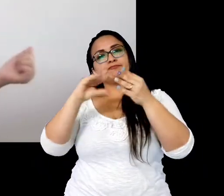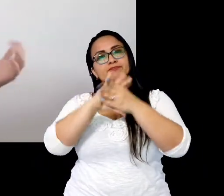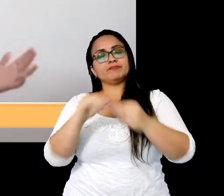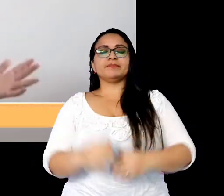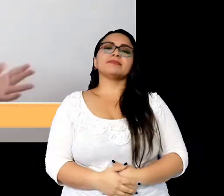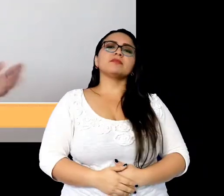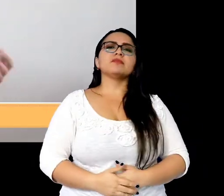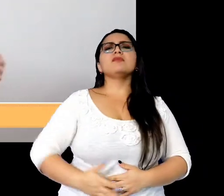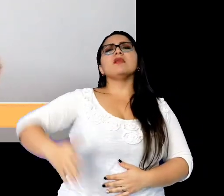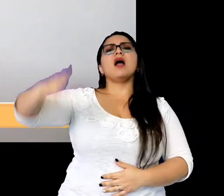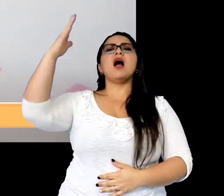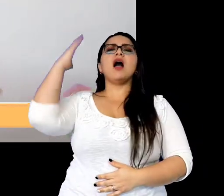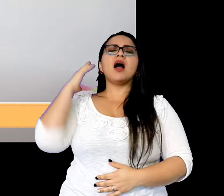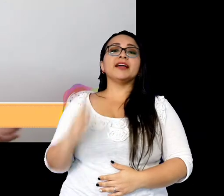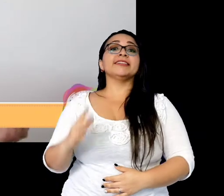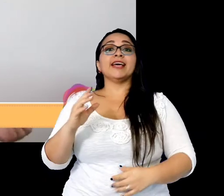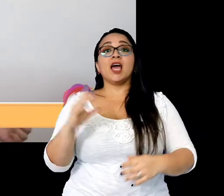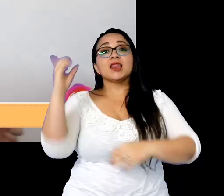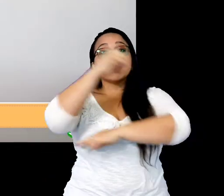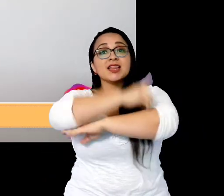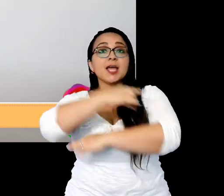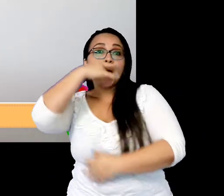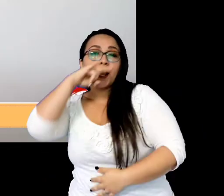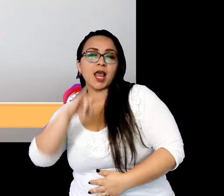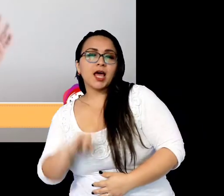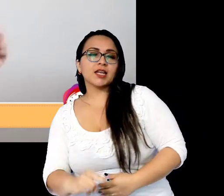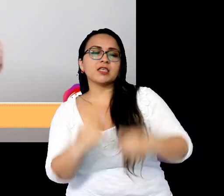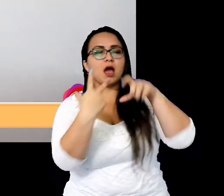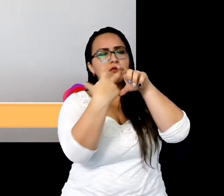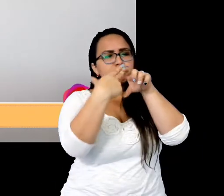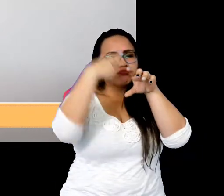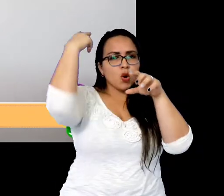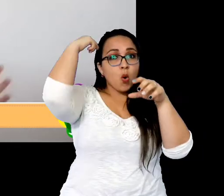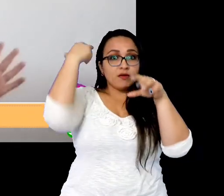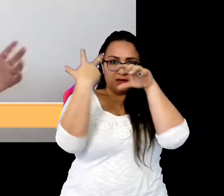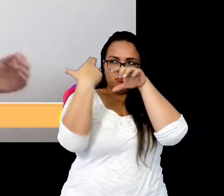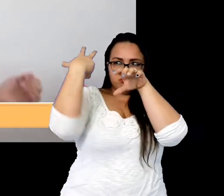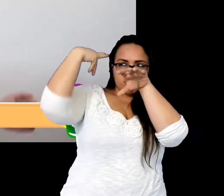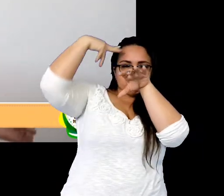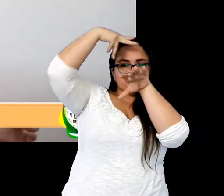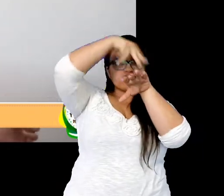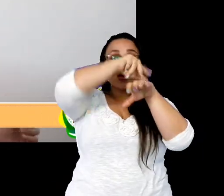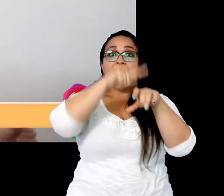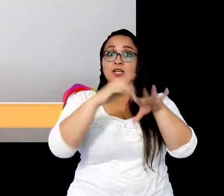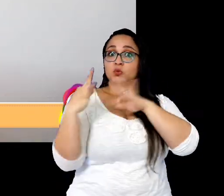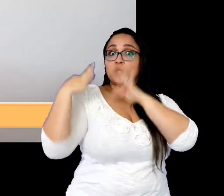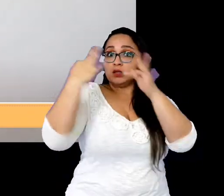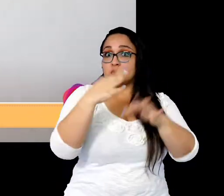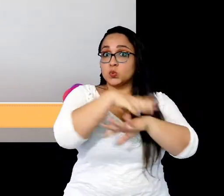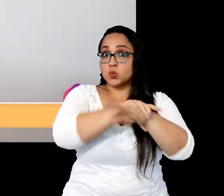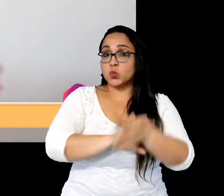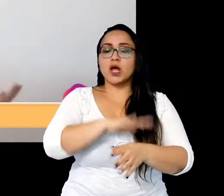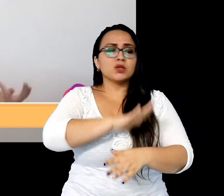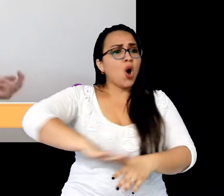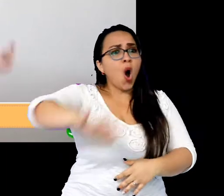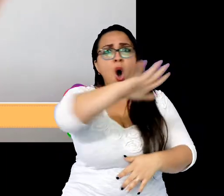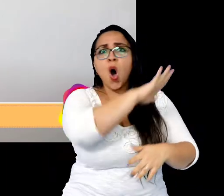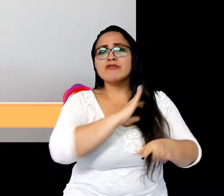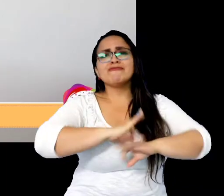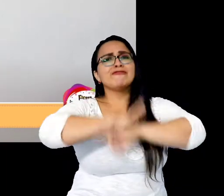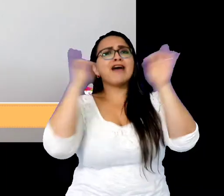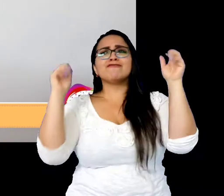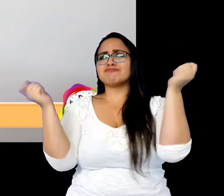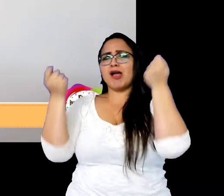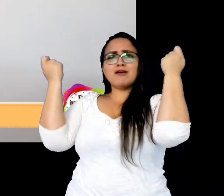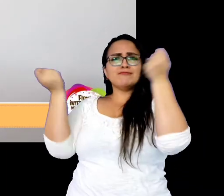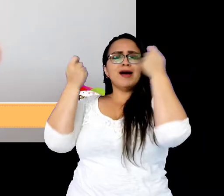ceremonia del corte del cabello de la niña, una tradición guna, todos estaban felices. La Fiesta se veía